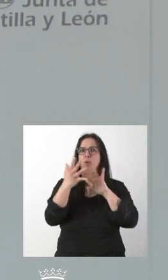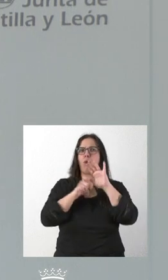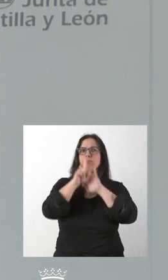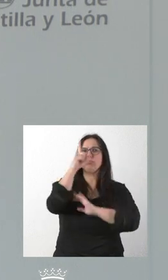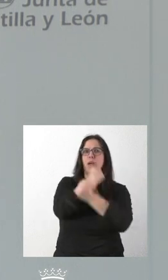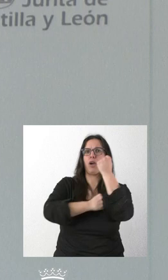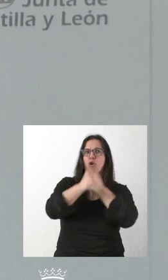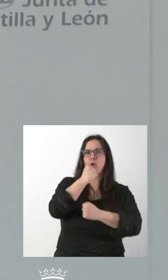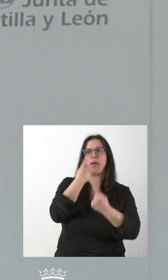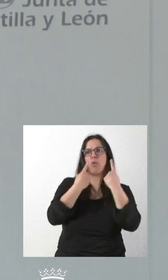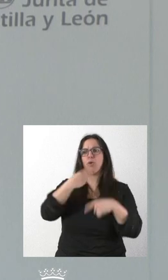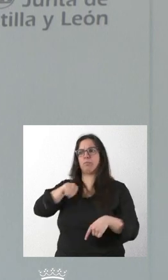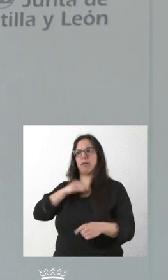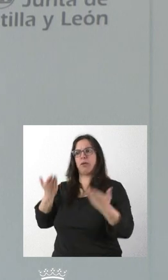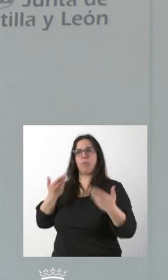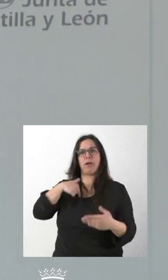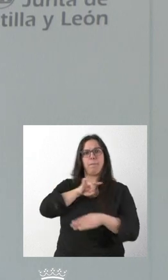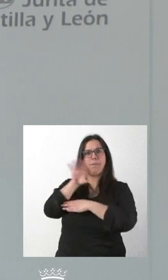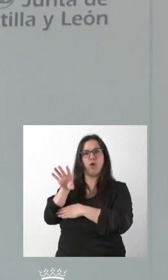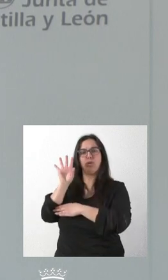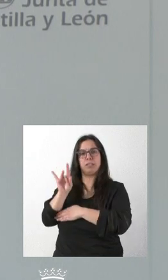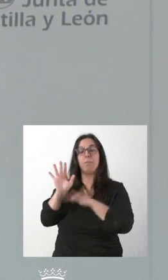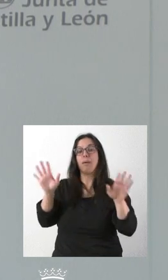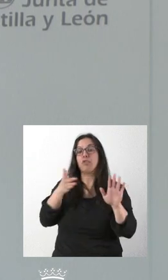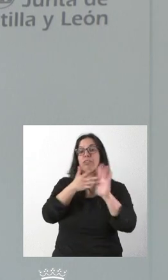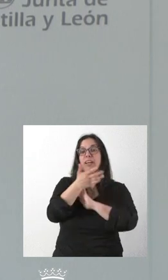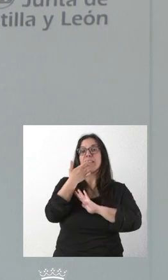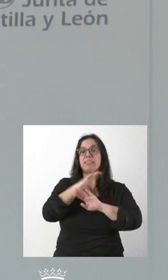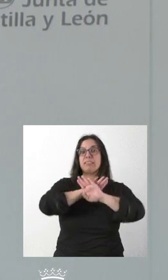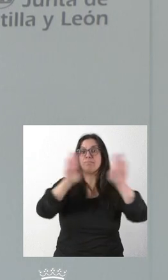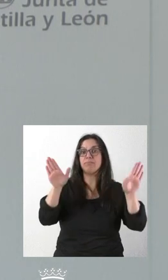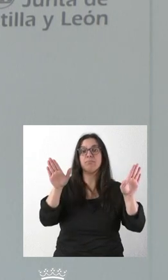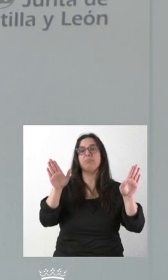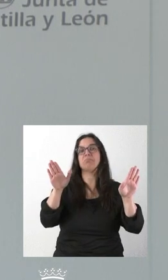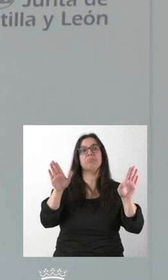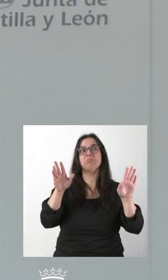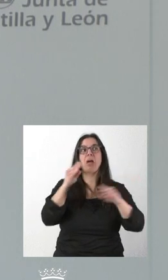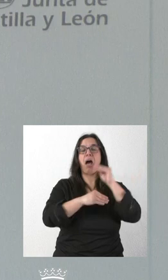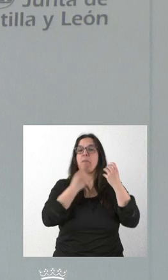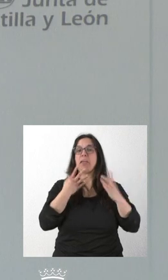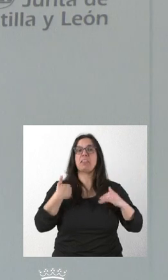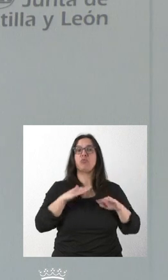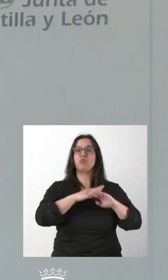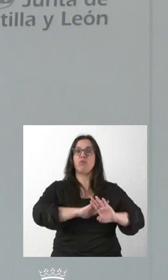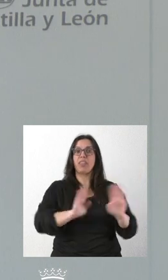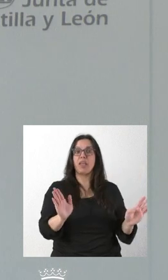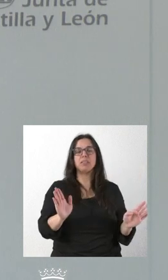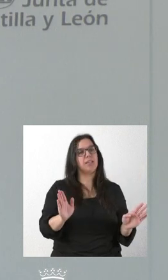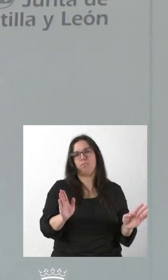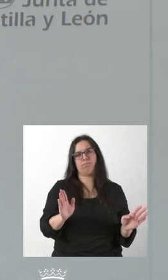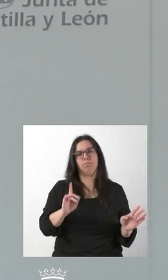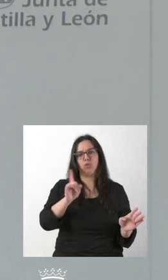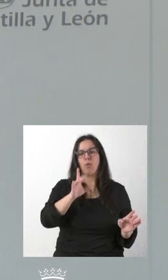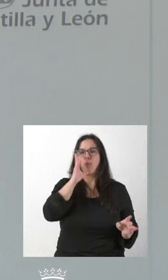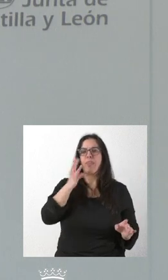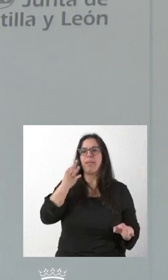mejores que el contexto nacional, pero nos equivocaríamos si esto nos llevara a una simple autocomplacencia, a no reconocer una realidad que es